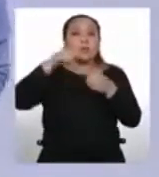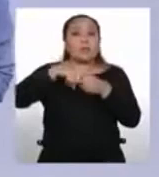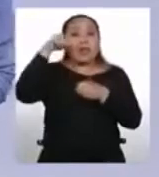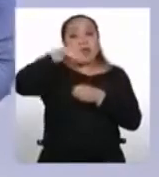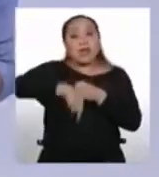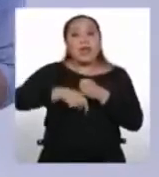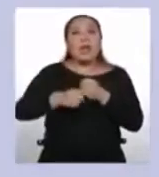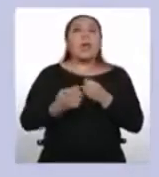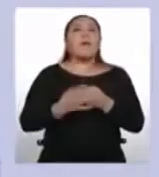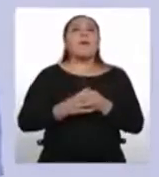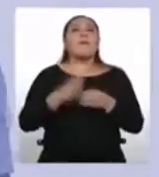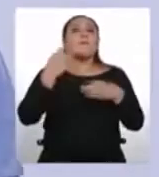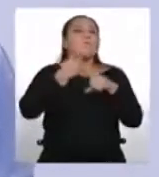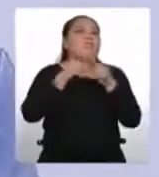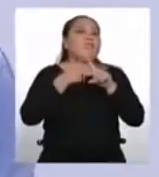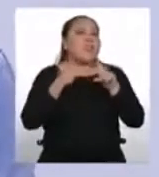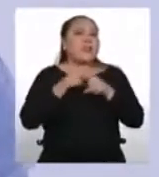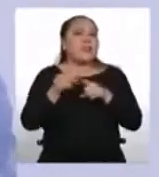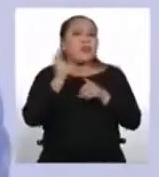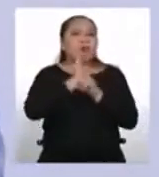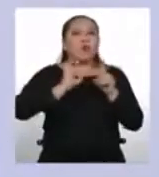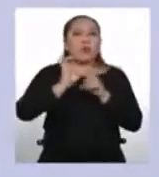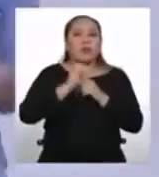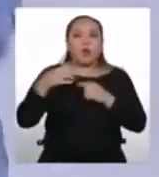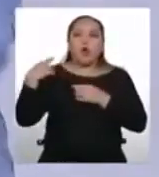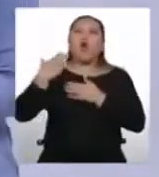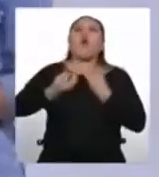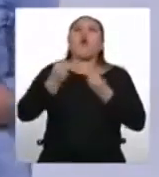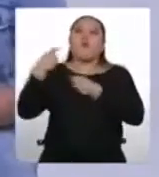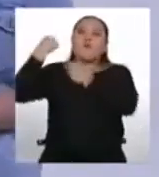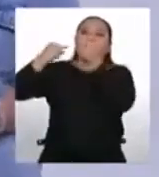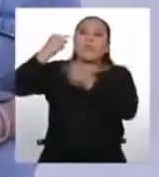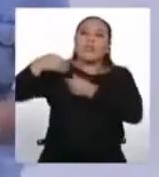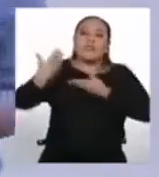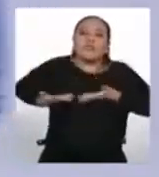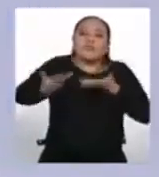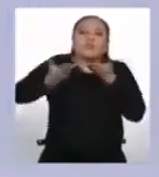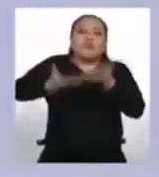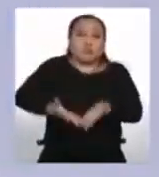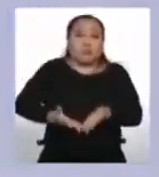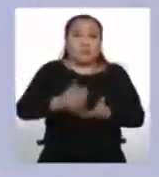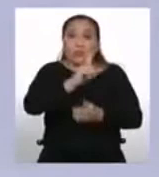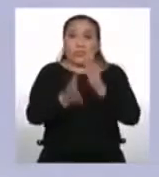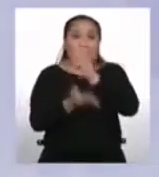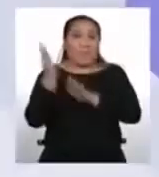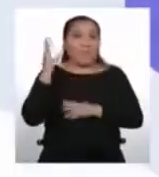nuestra diversidad cultural y cómo se transmiten de generación en generación. Así que no te vayas. Ya regresamos.